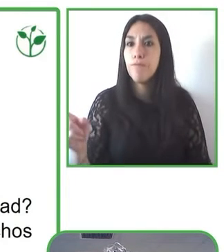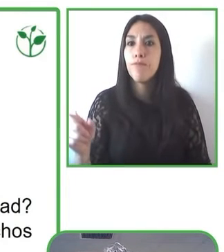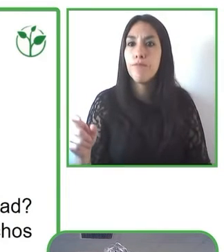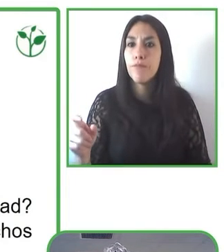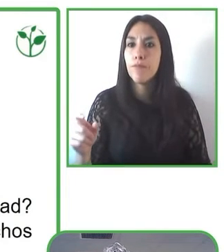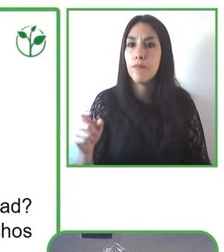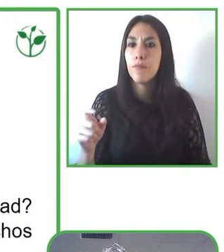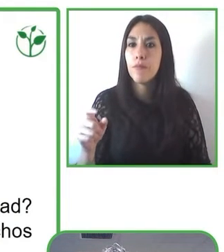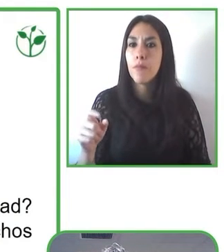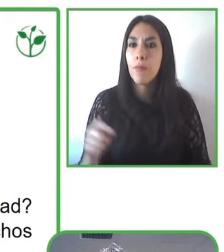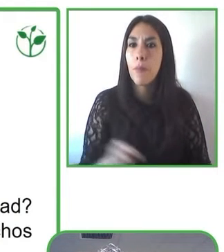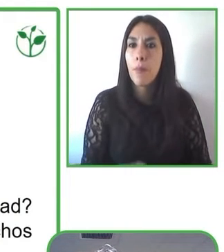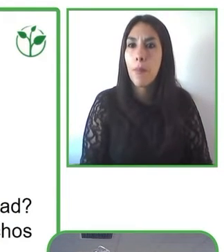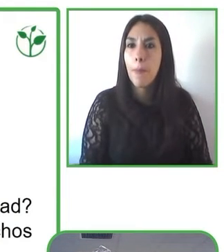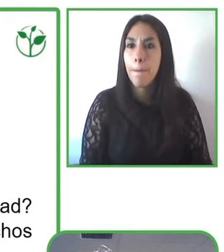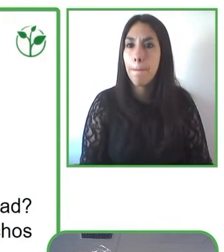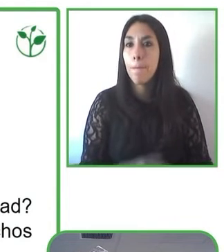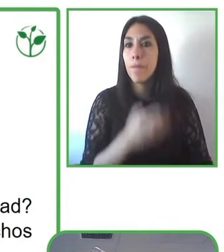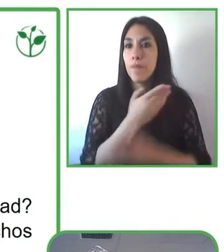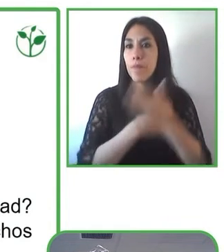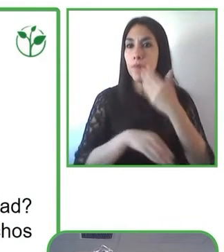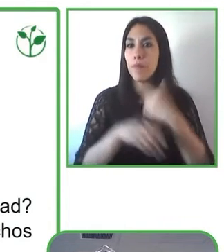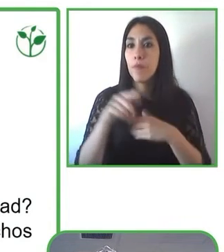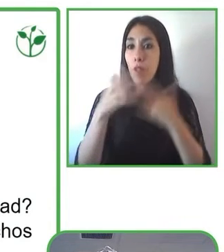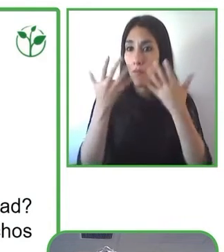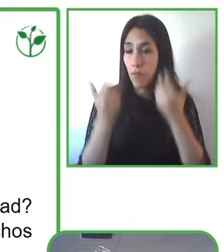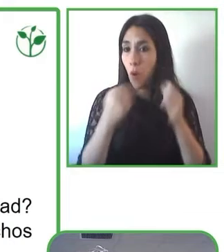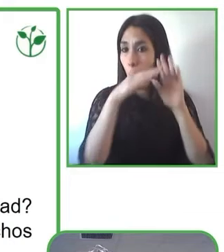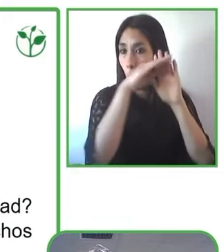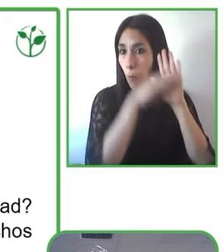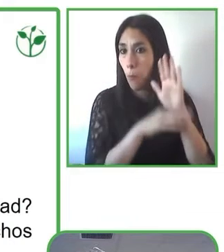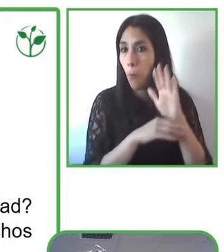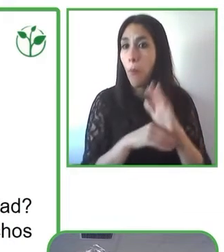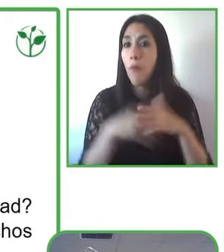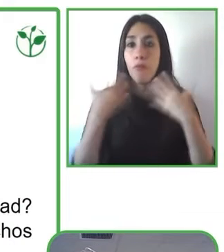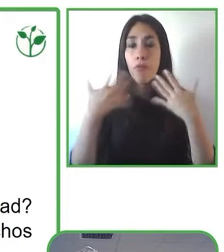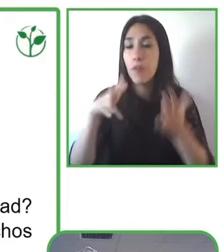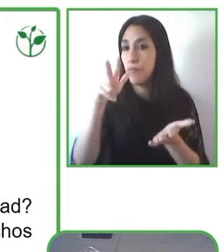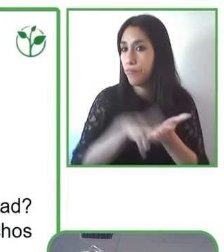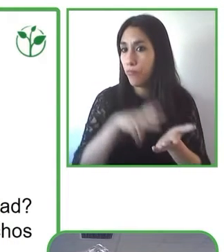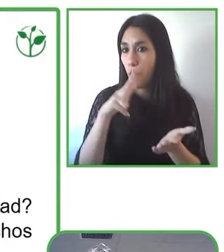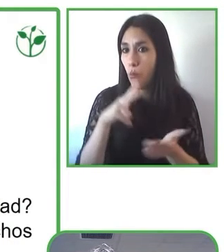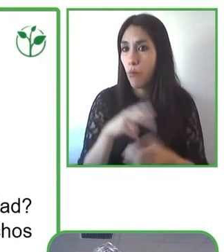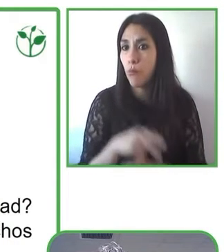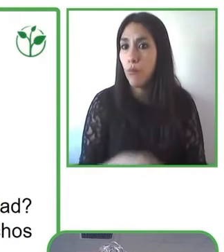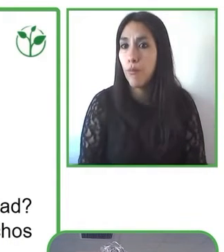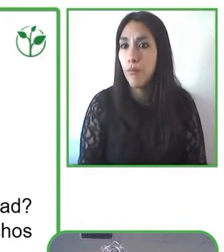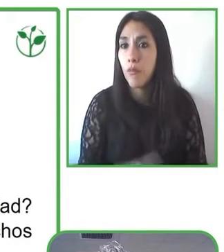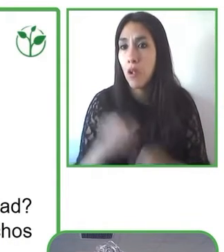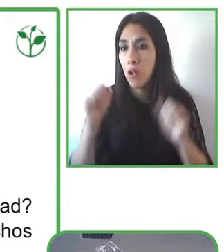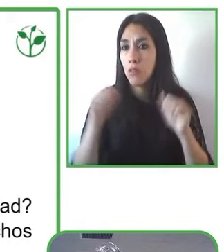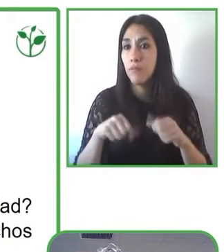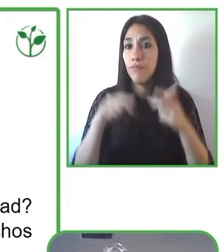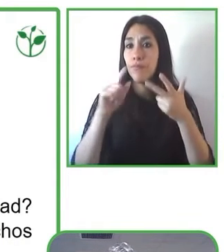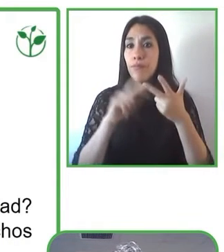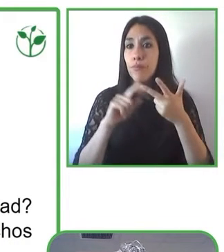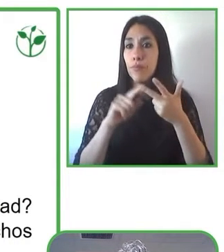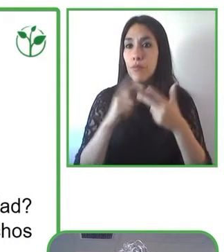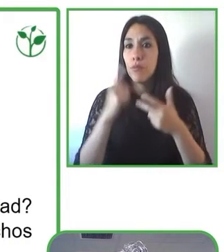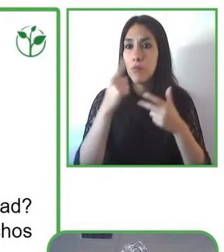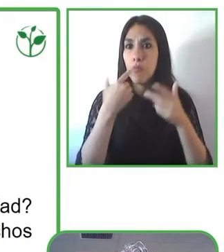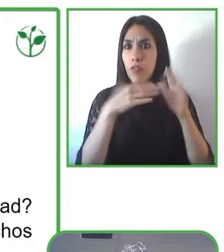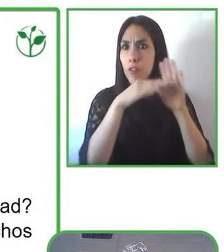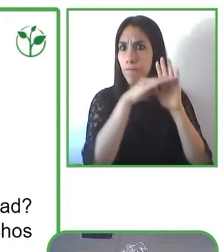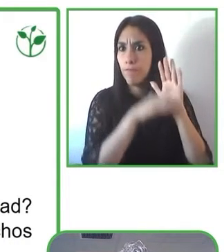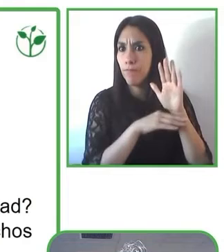de los Derechos de las Personas con Discapacidad, cuáles son estos derechos, cuáles son las normativas nacionales que aterrizan finalmente la